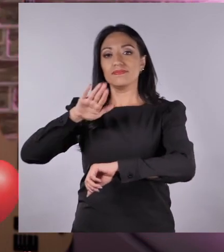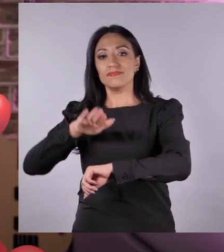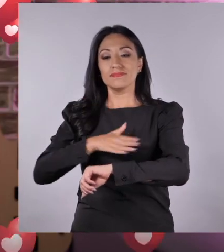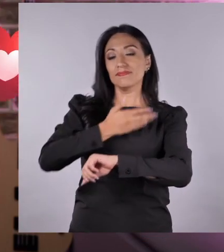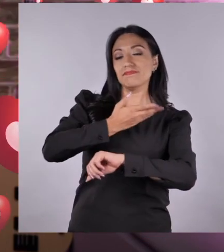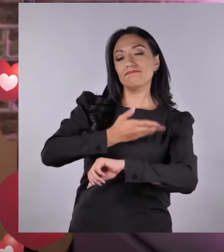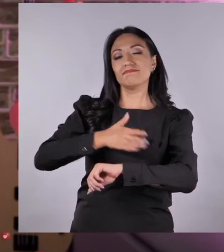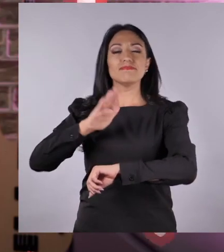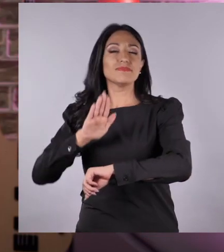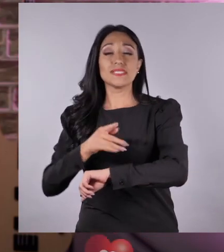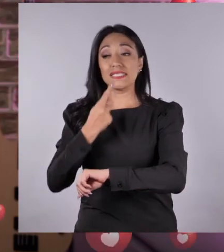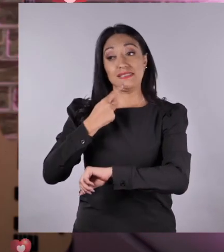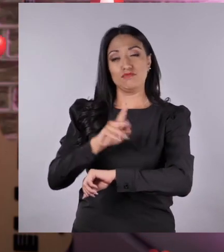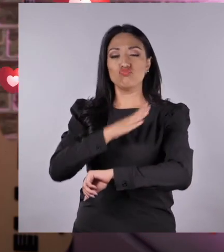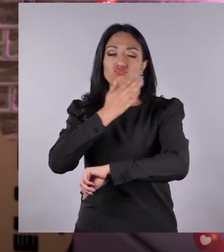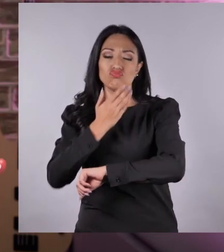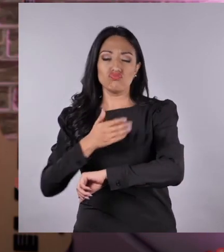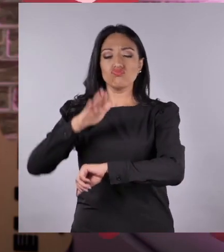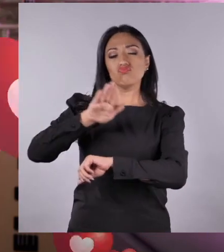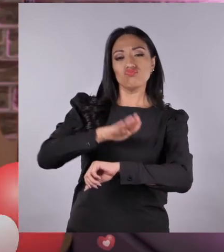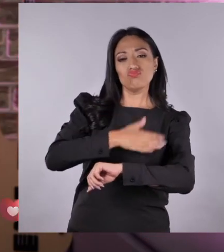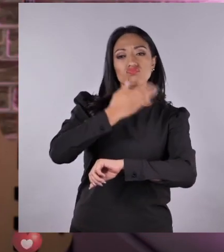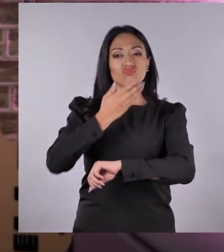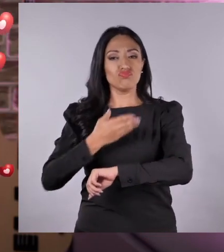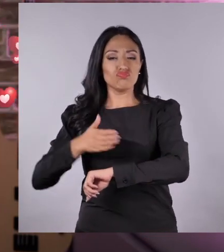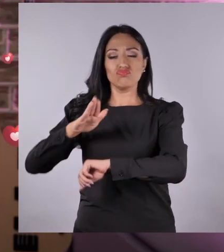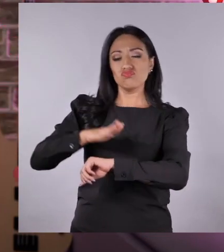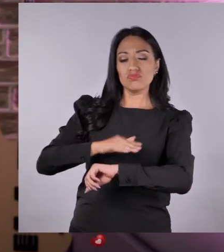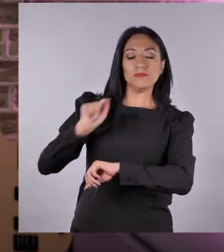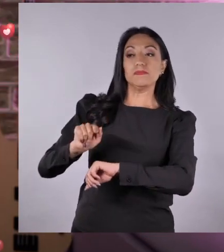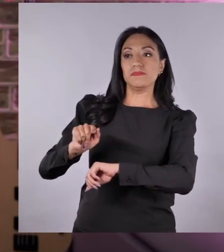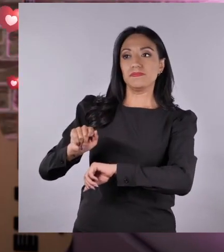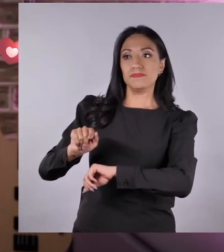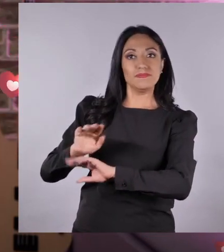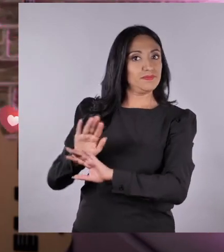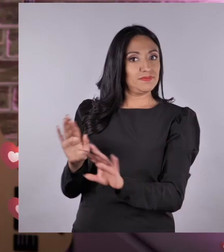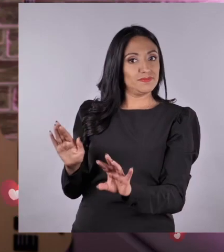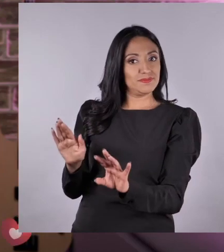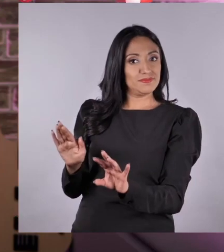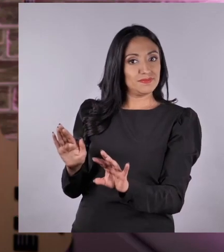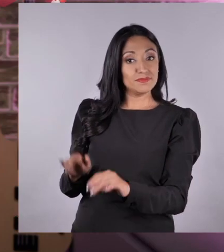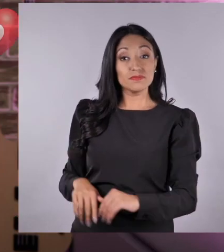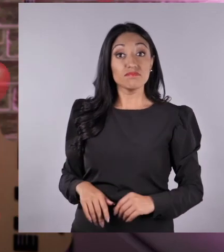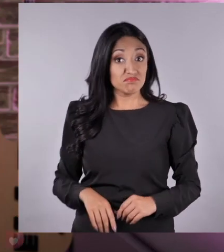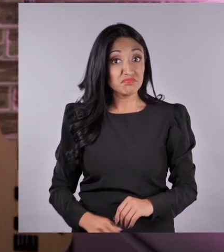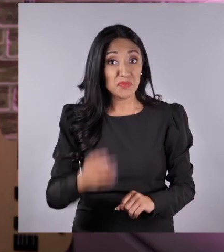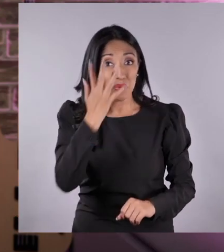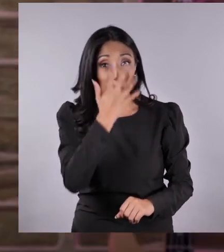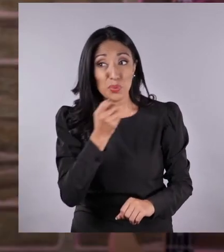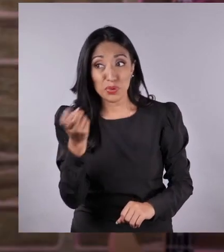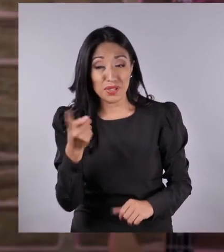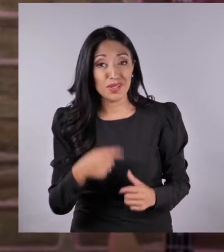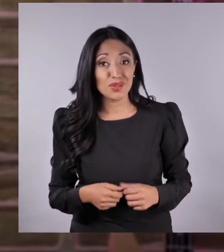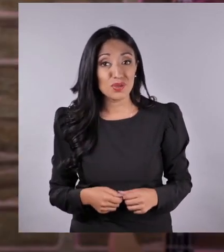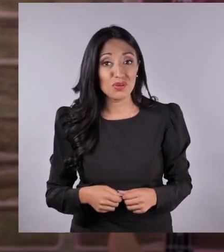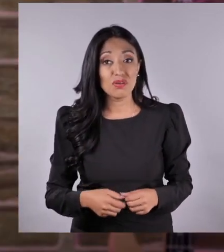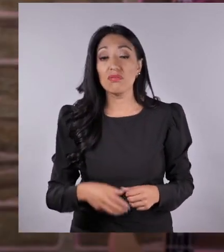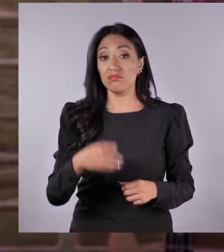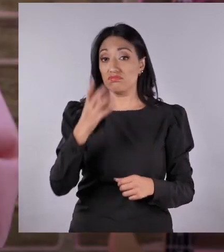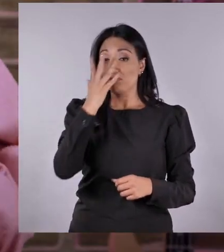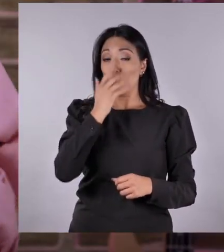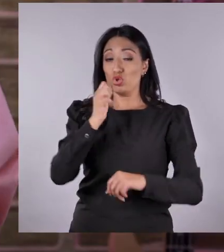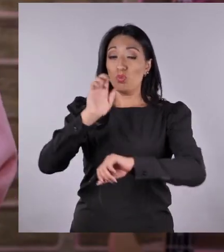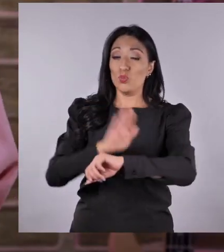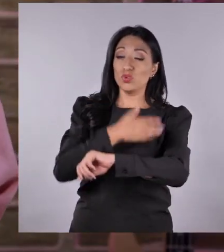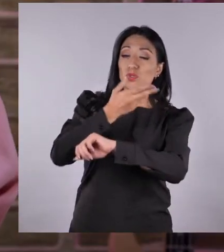Con amor siempre debes decir, por donde quiera que tú estés. ¡Qué linda canción!